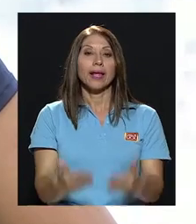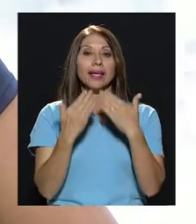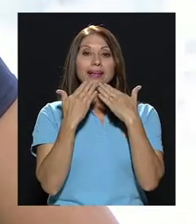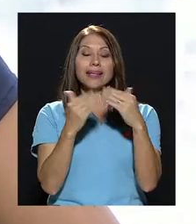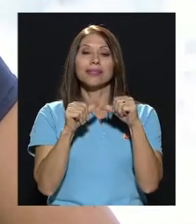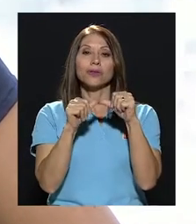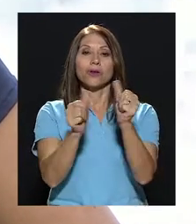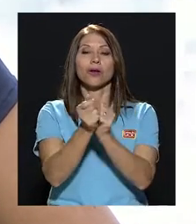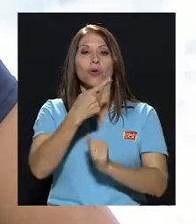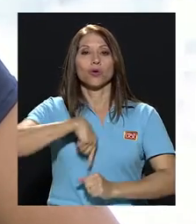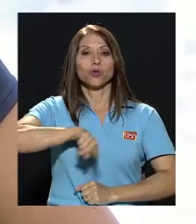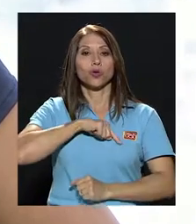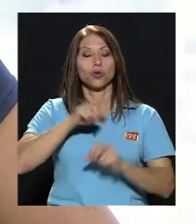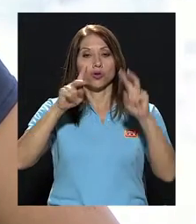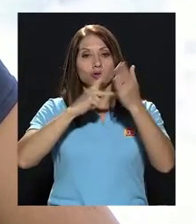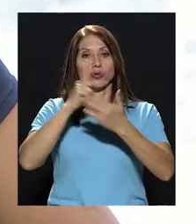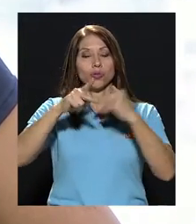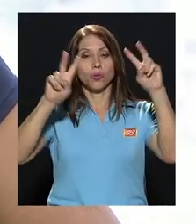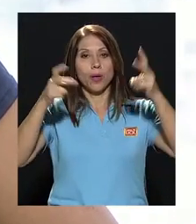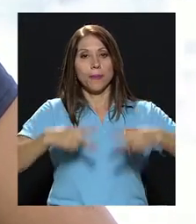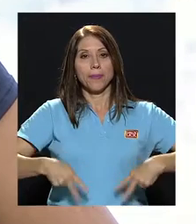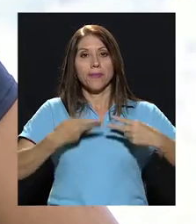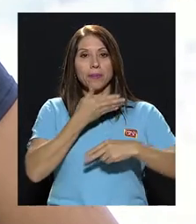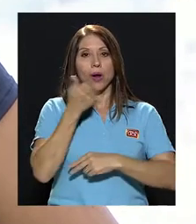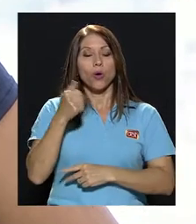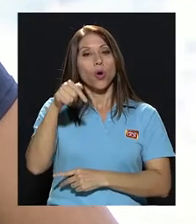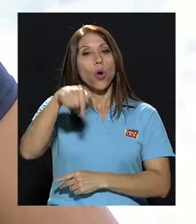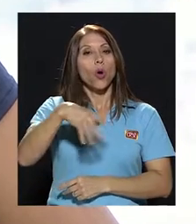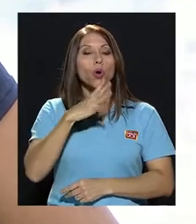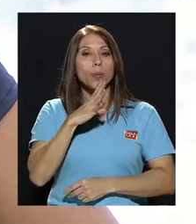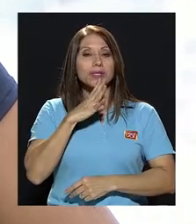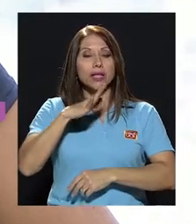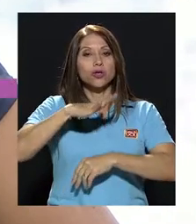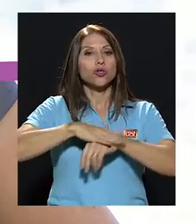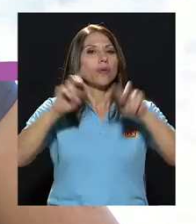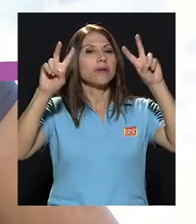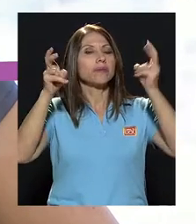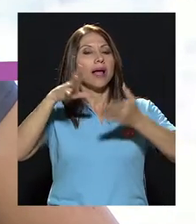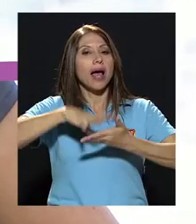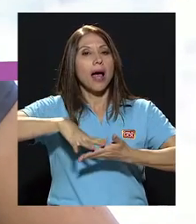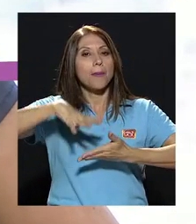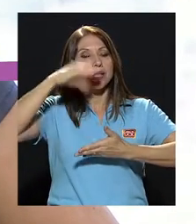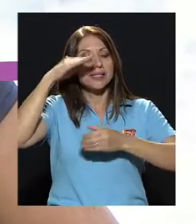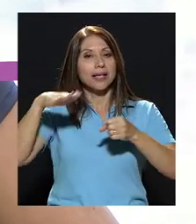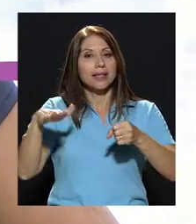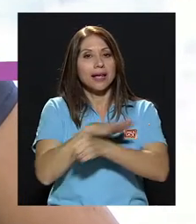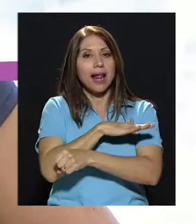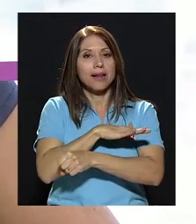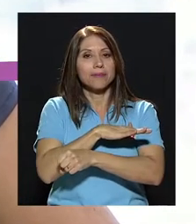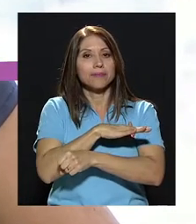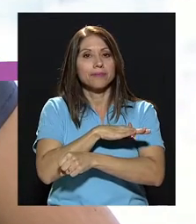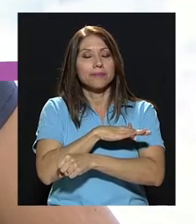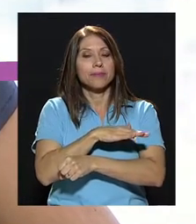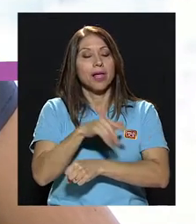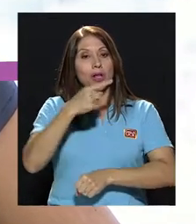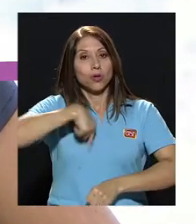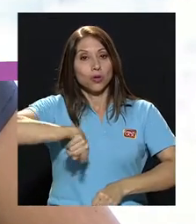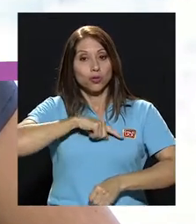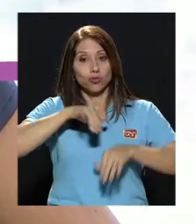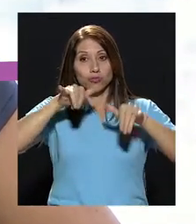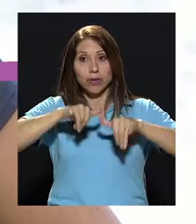Gracias por continuar con nosotros en Vivir Mejor, el día de hoy conversando acerca del aprendizaje integral. Nos